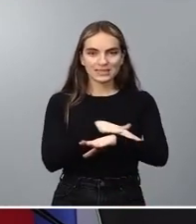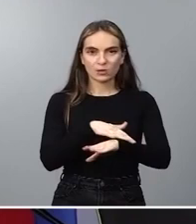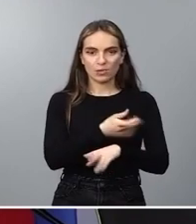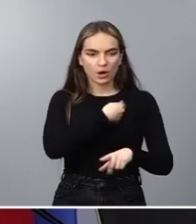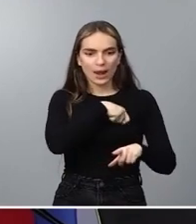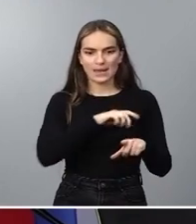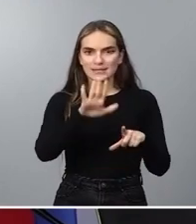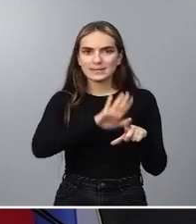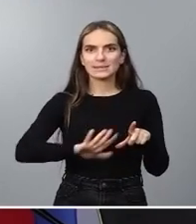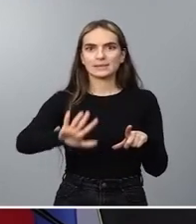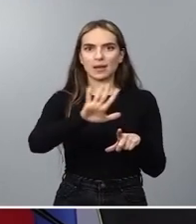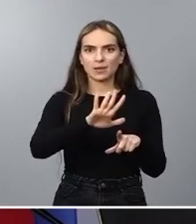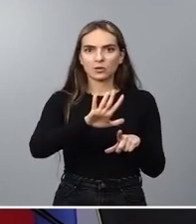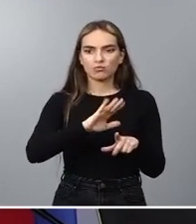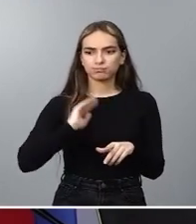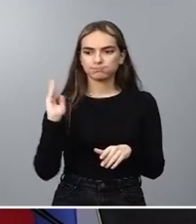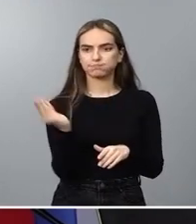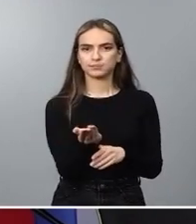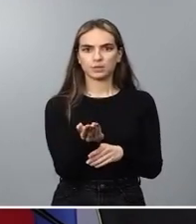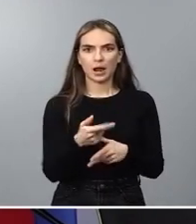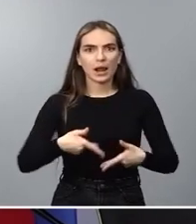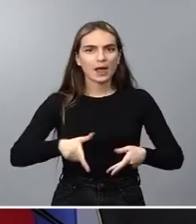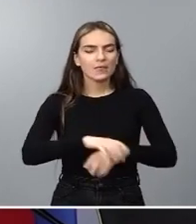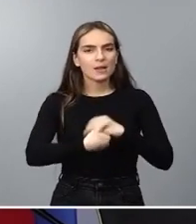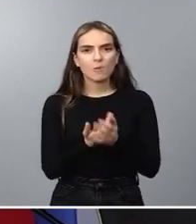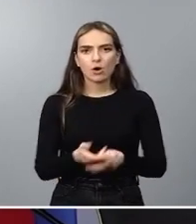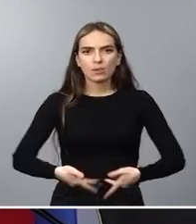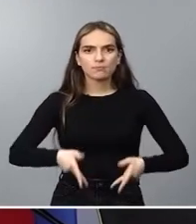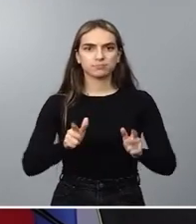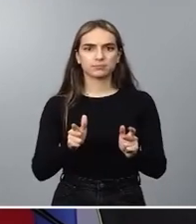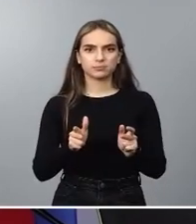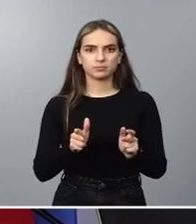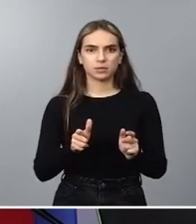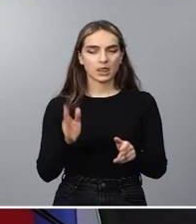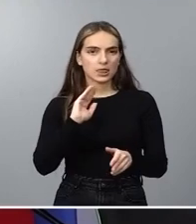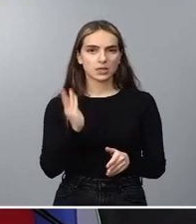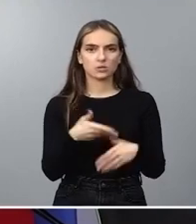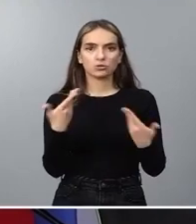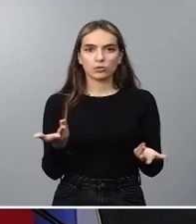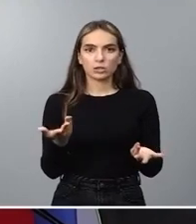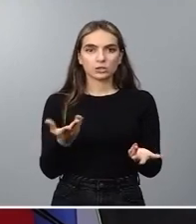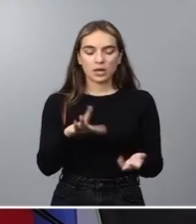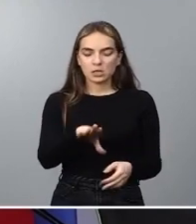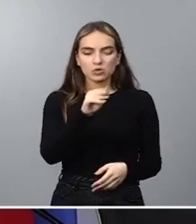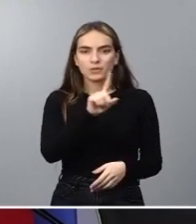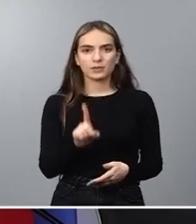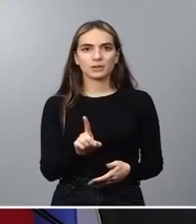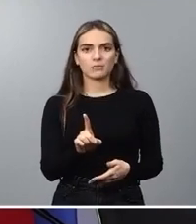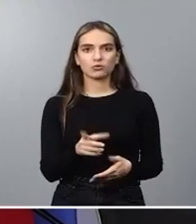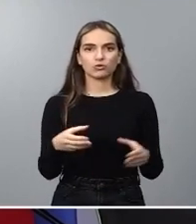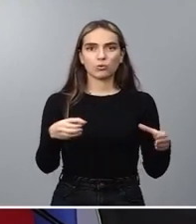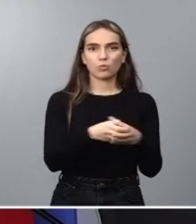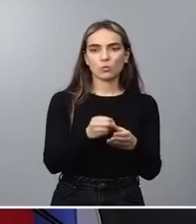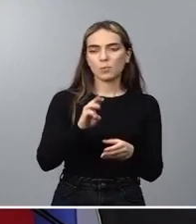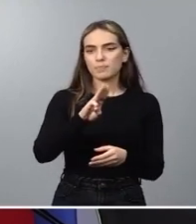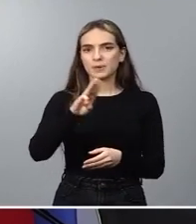dañan nuestra democracia y, por tanto, no se entiende que el principal partido de la oposición, hoy como ayer, siga amparando este